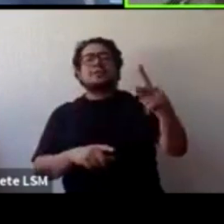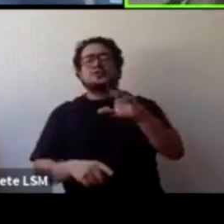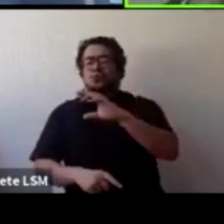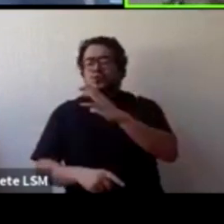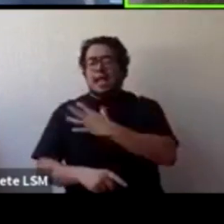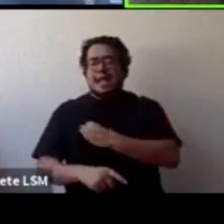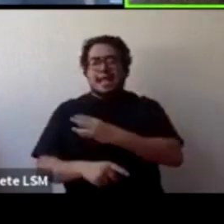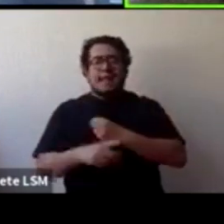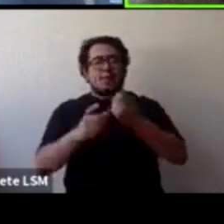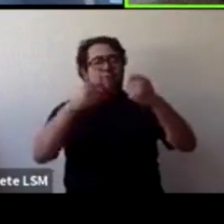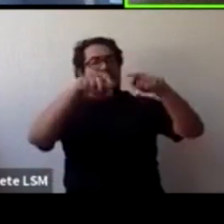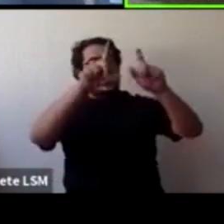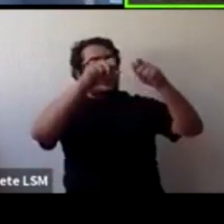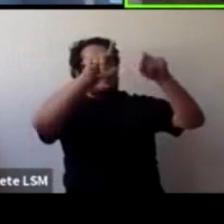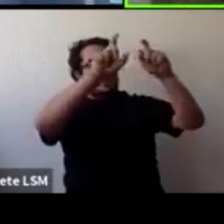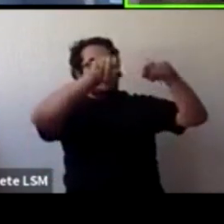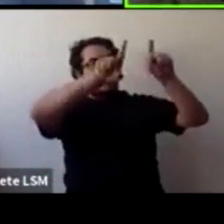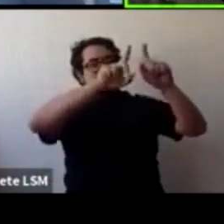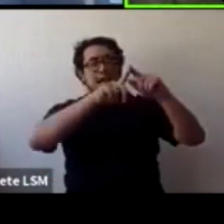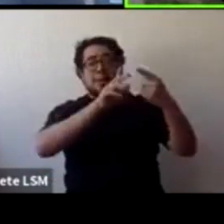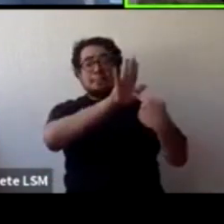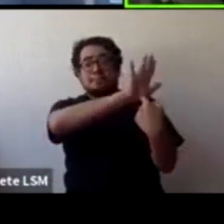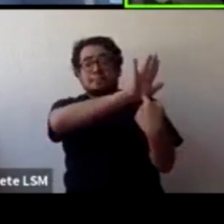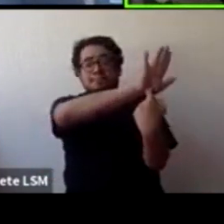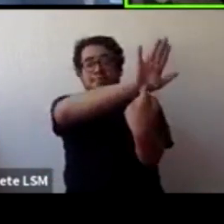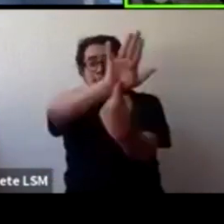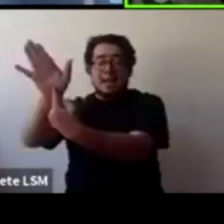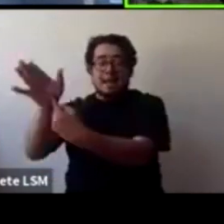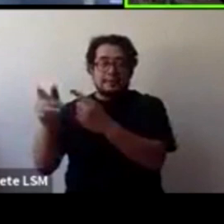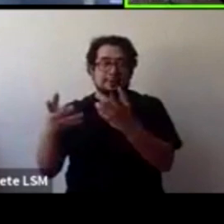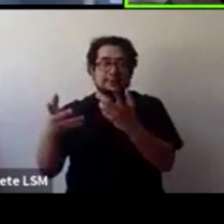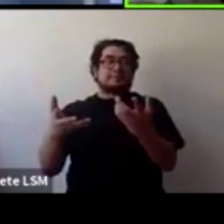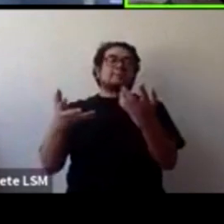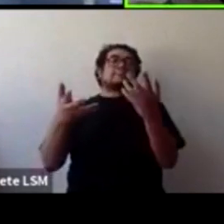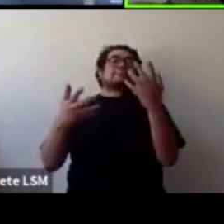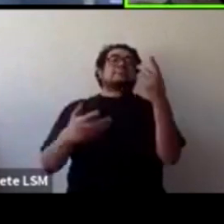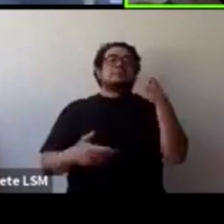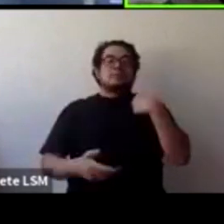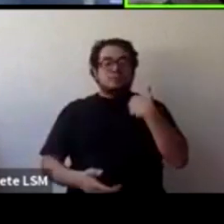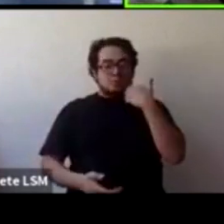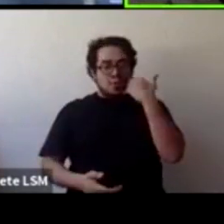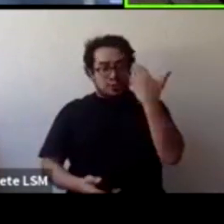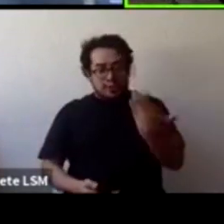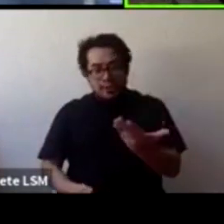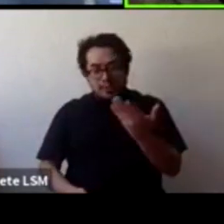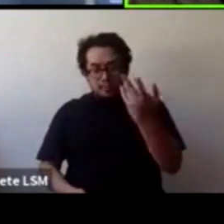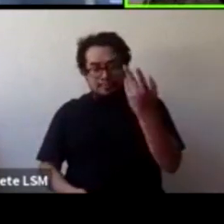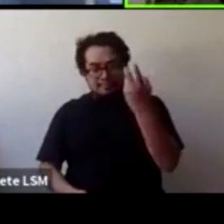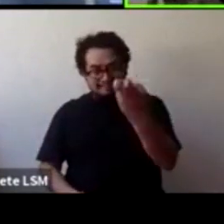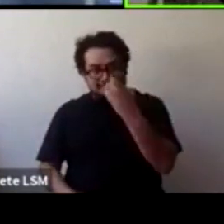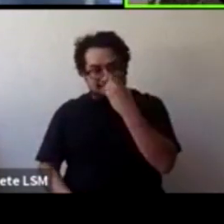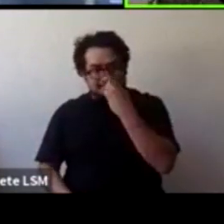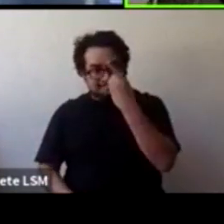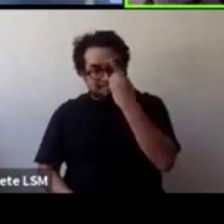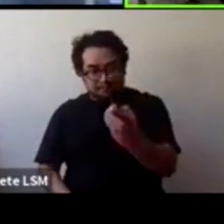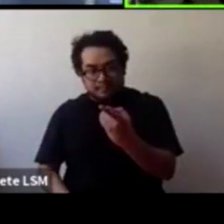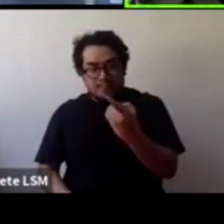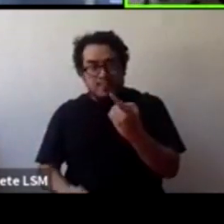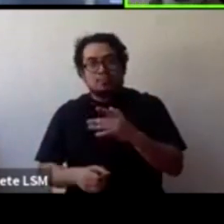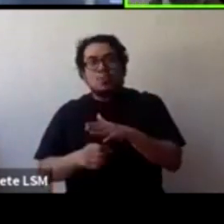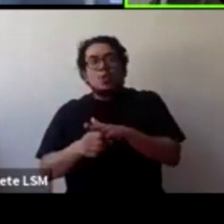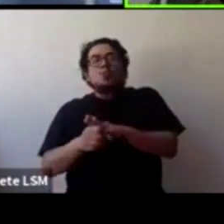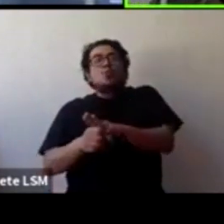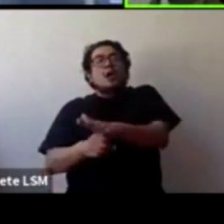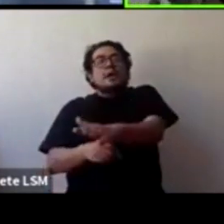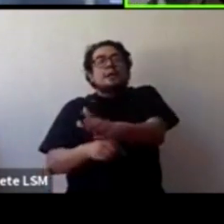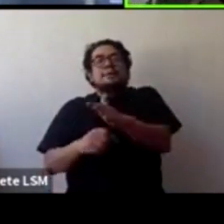al niño y bueno quiero justamente encauzar esta conversación hacia eso Moisés el tipo de precauciones y de